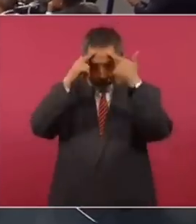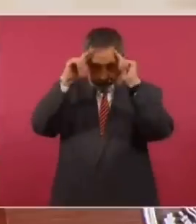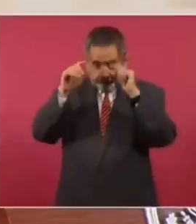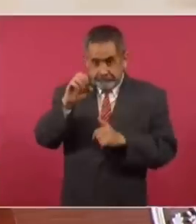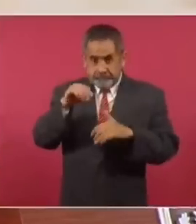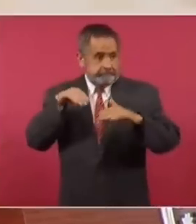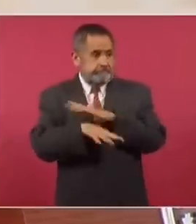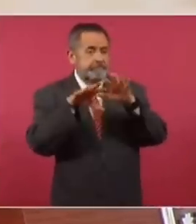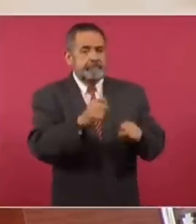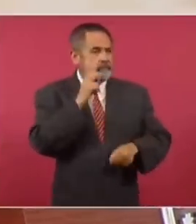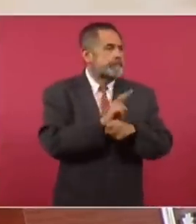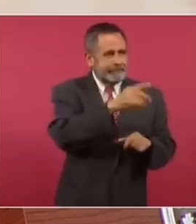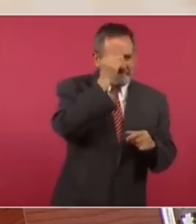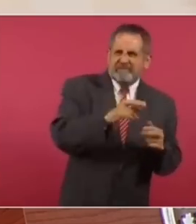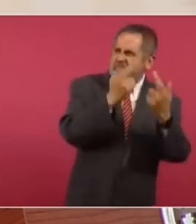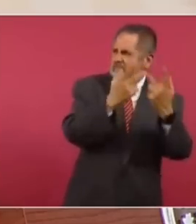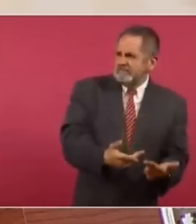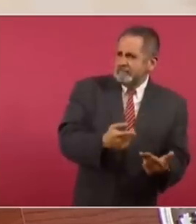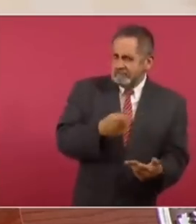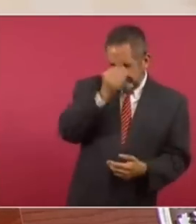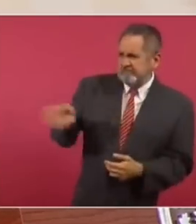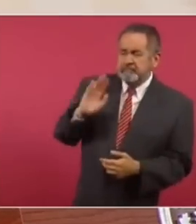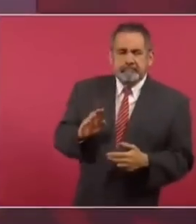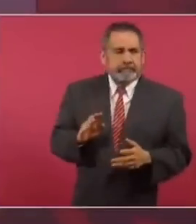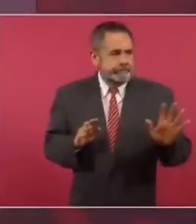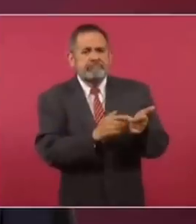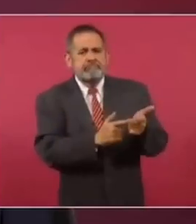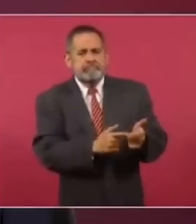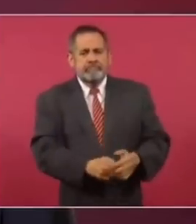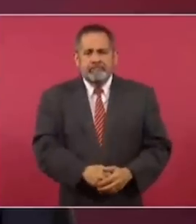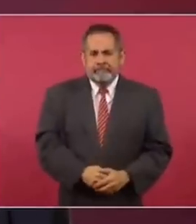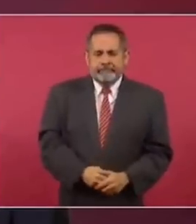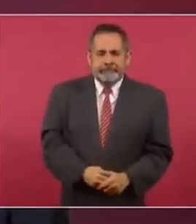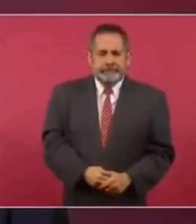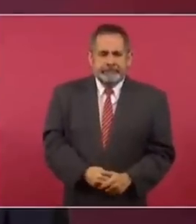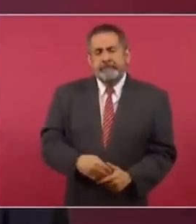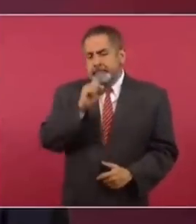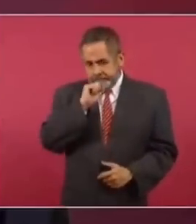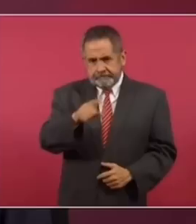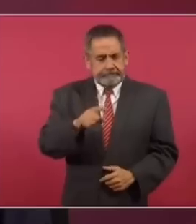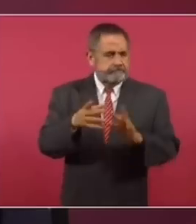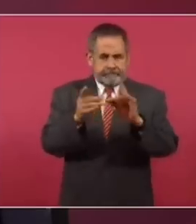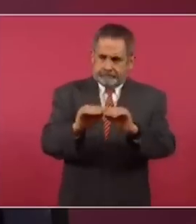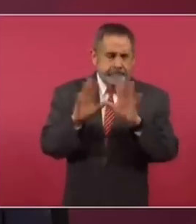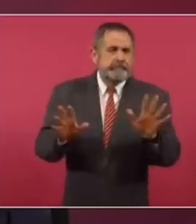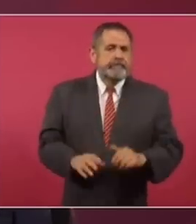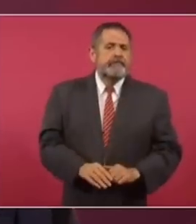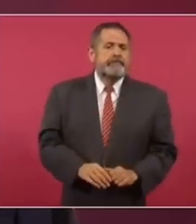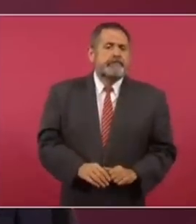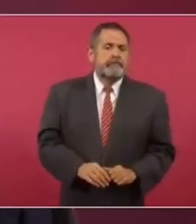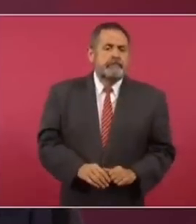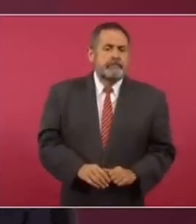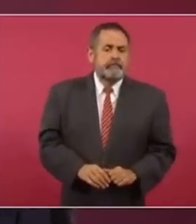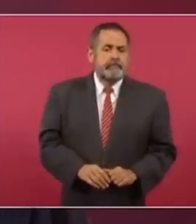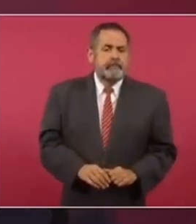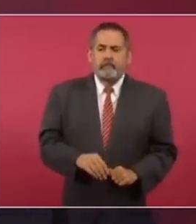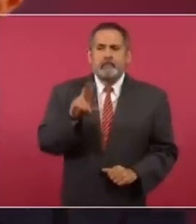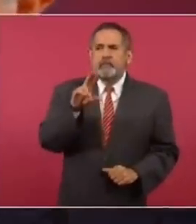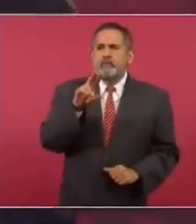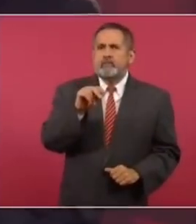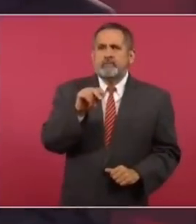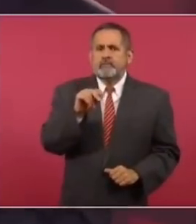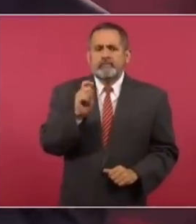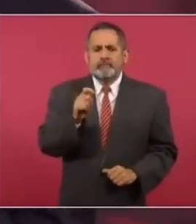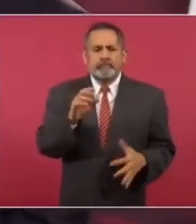para cuidar, que no hayamos sabotaje y que nos culpen. Y también aclarar todo. Esto no tiene nada que ver con